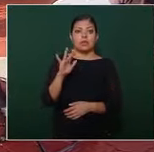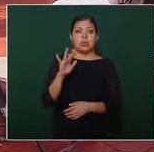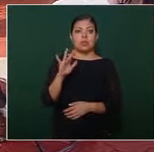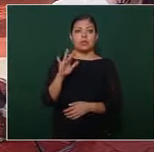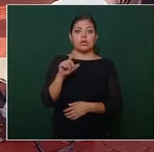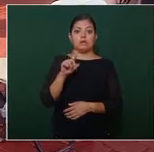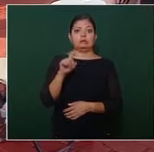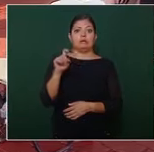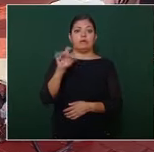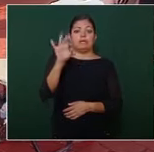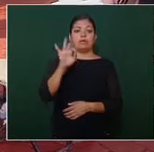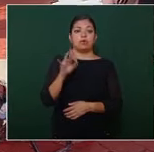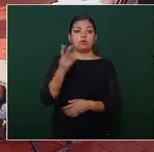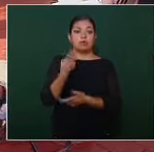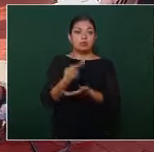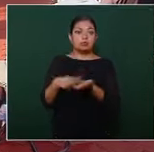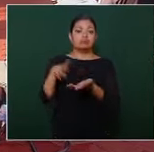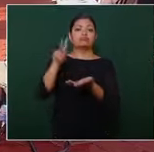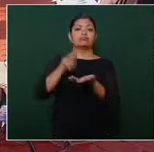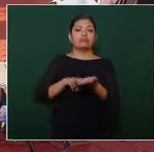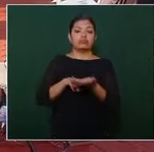más y tiene